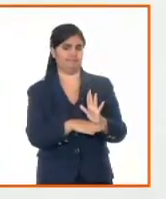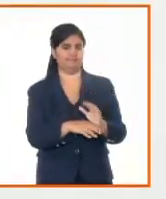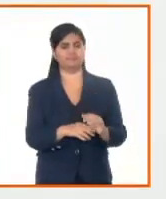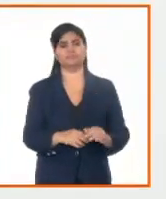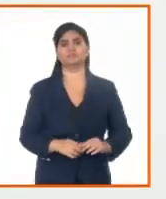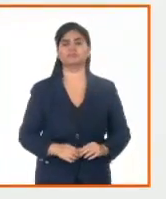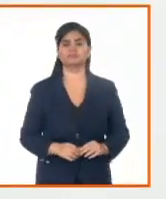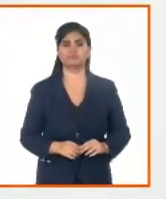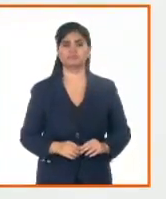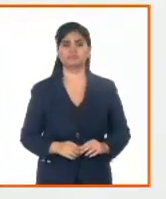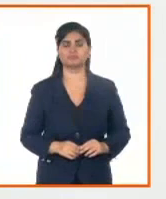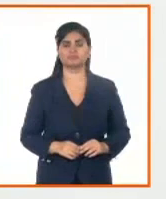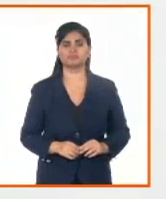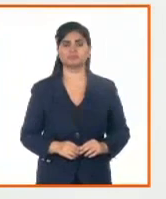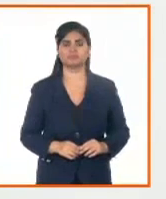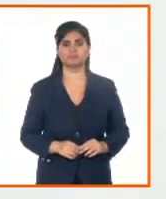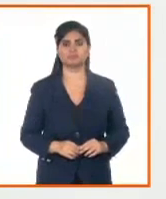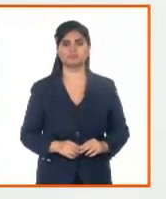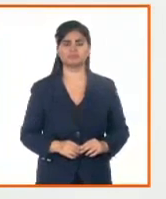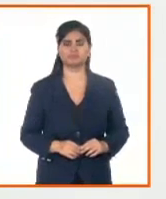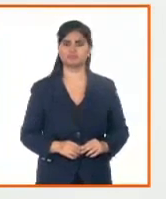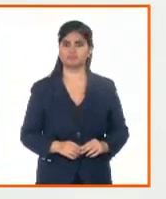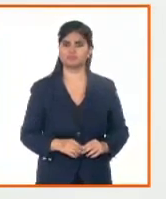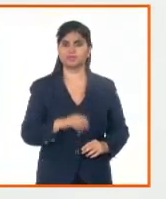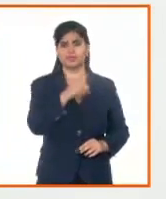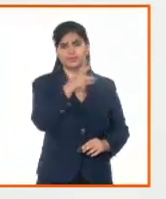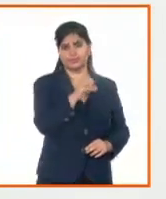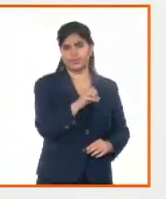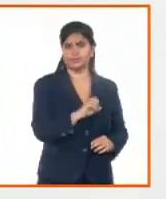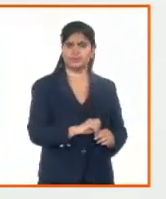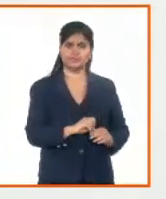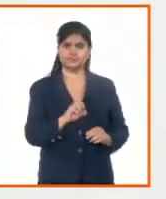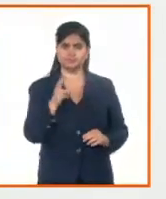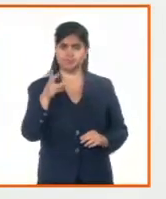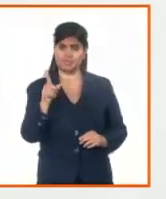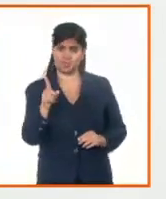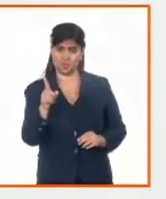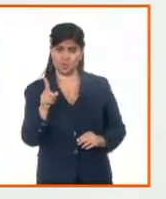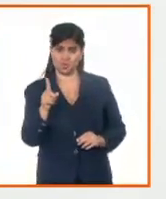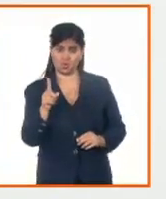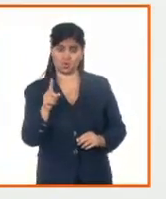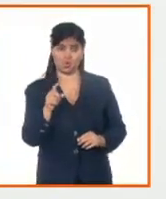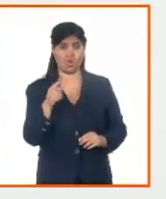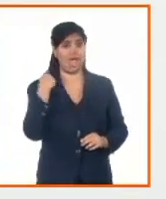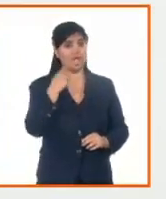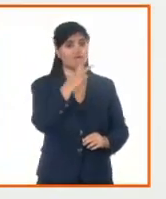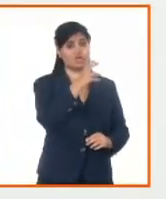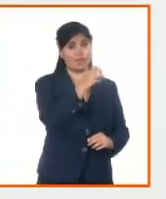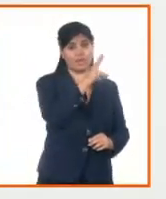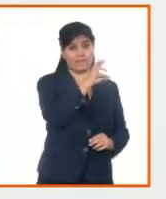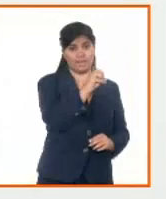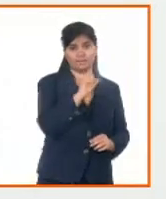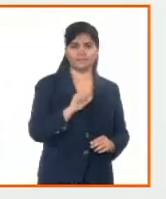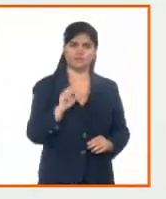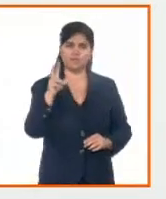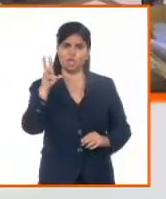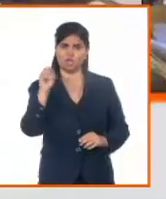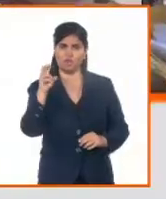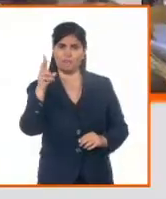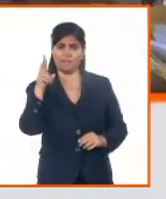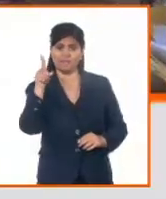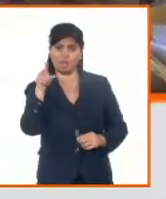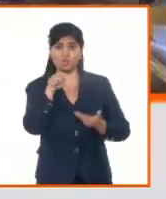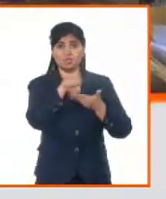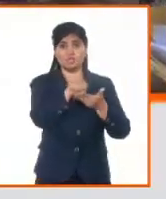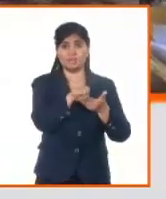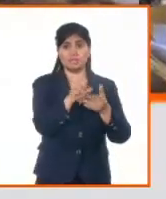el impacto de que 20, 21, fueron años en que la actividad notarial disminuyó por la pandemia. Nosotros no dejamos de prestar